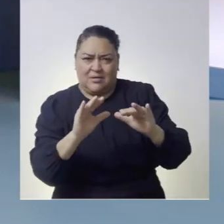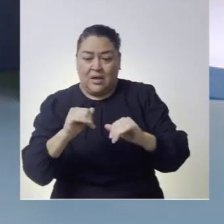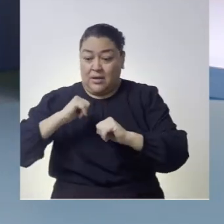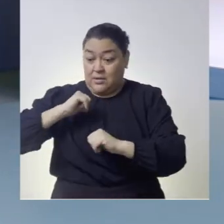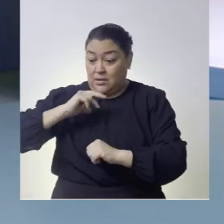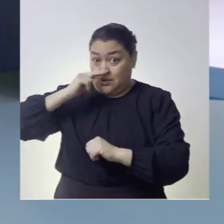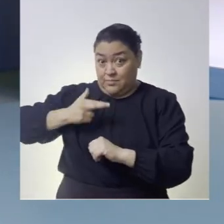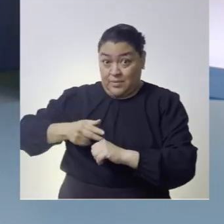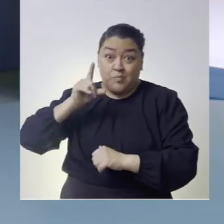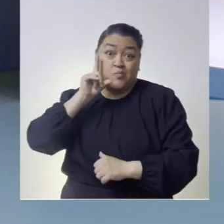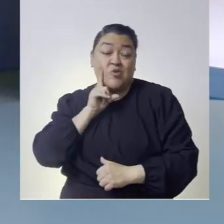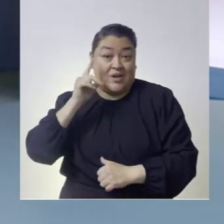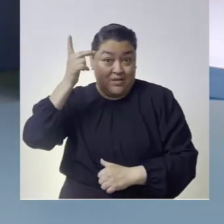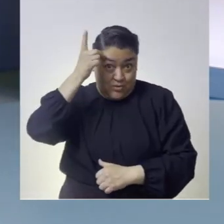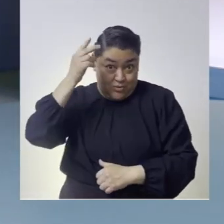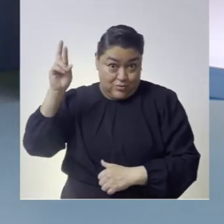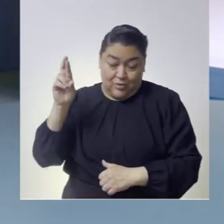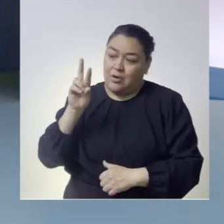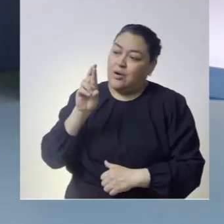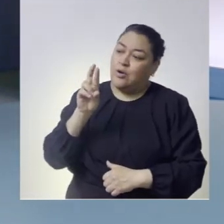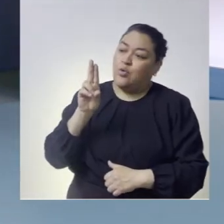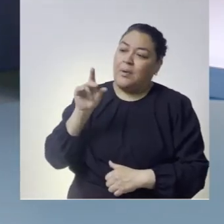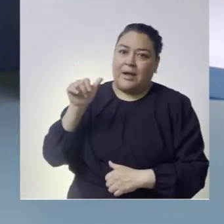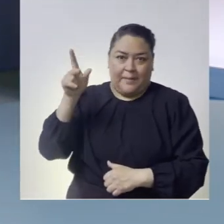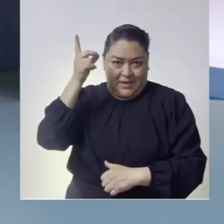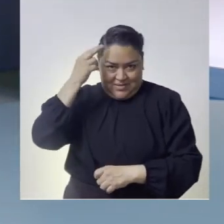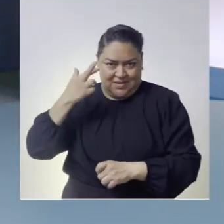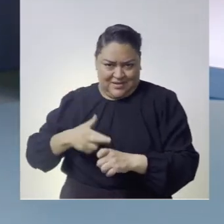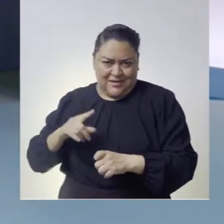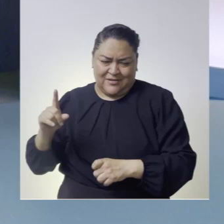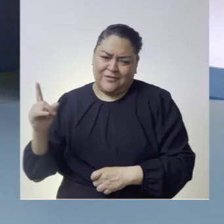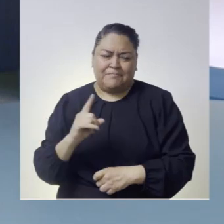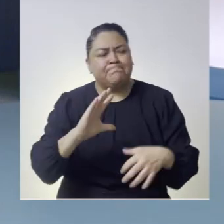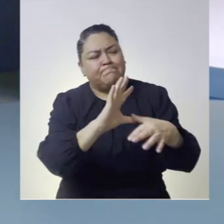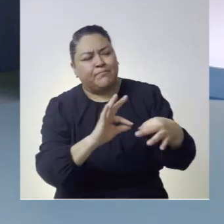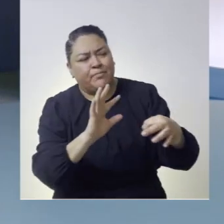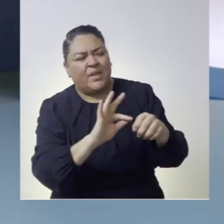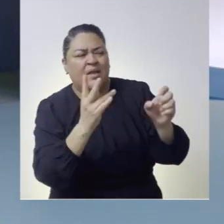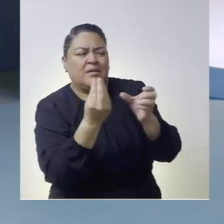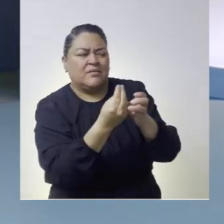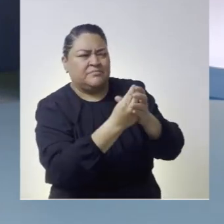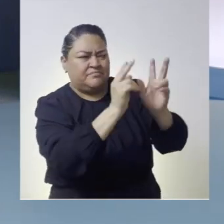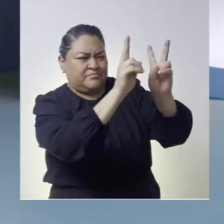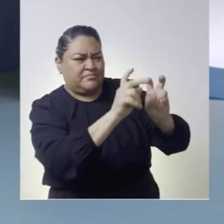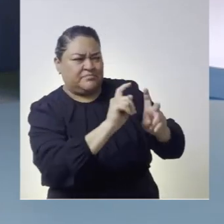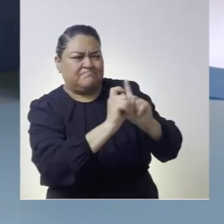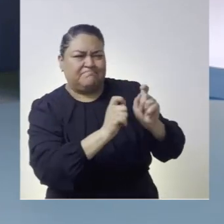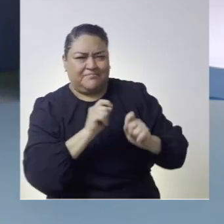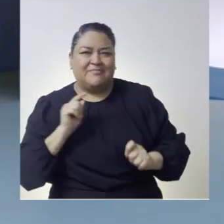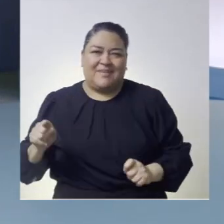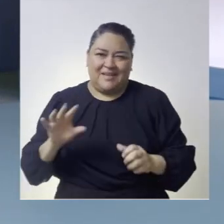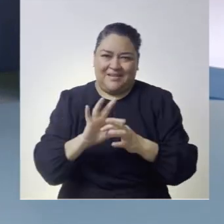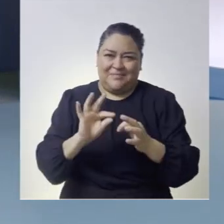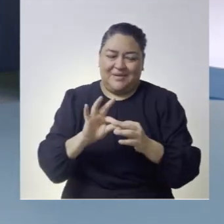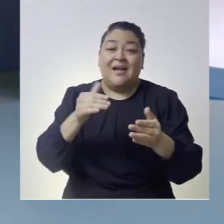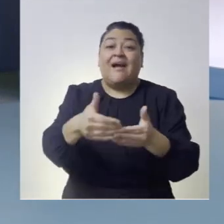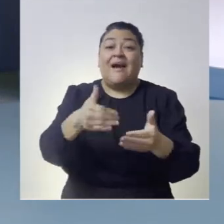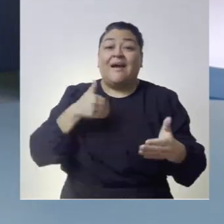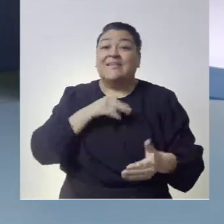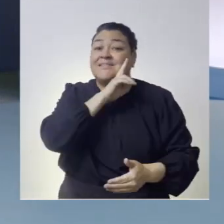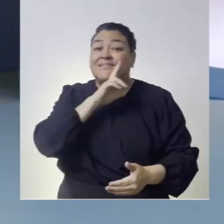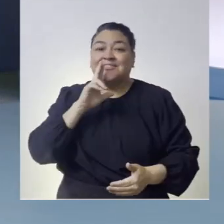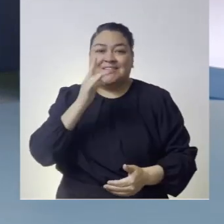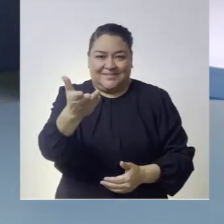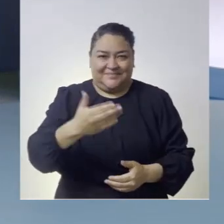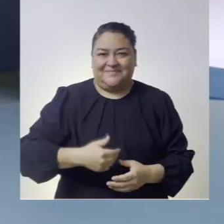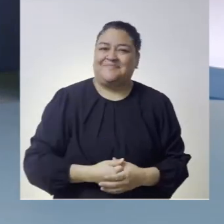en voz de la doctora gabriela rubalcaba garcía quien es la directora general de la escuela judicial electoral pero antes y como